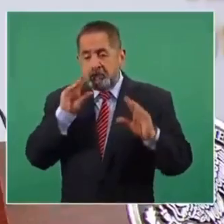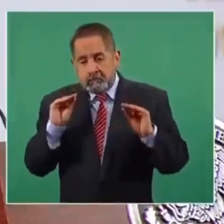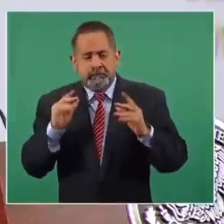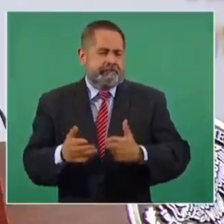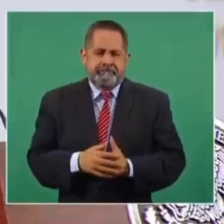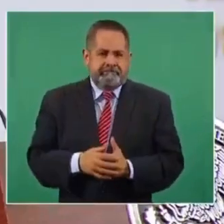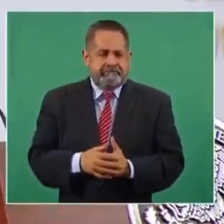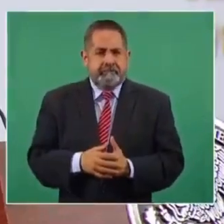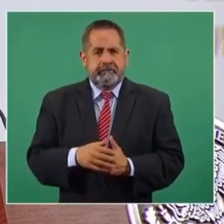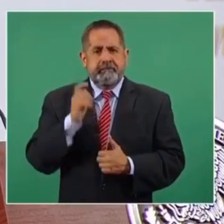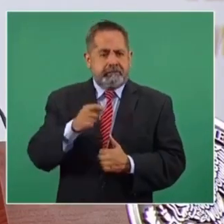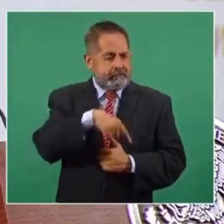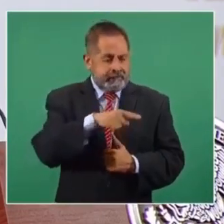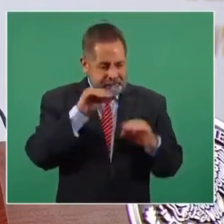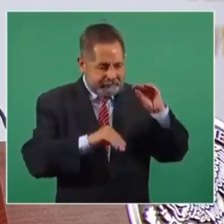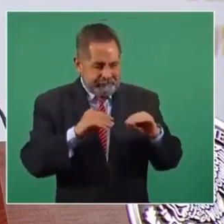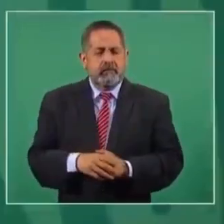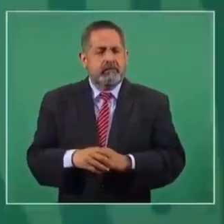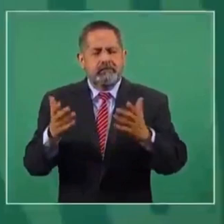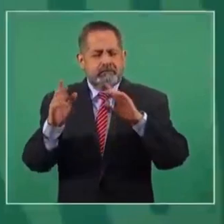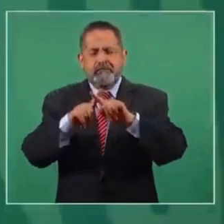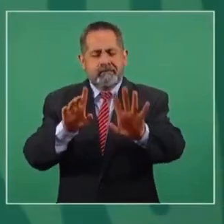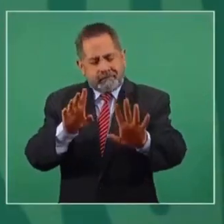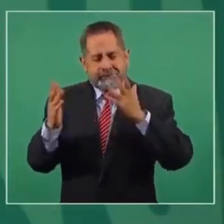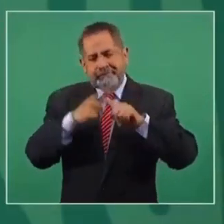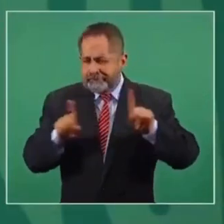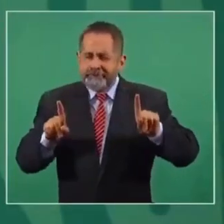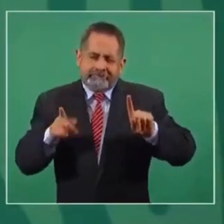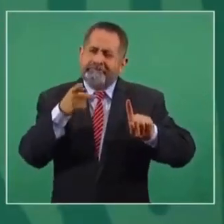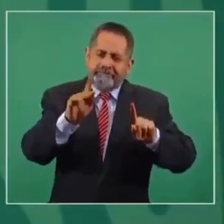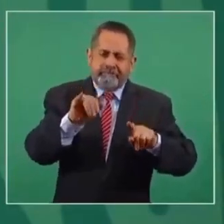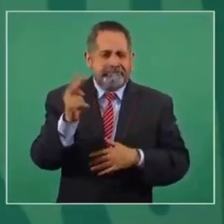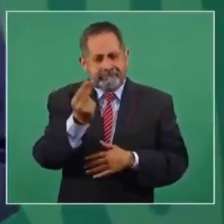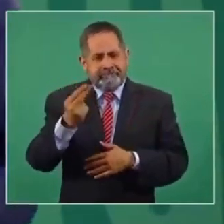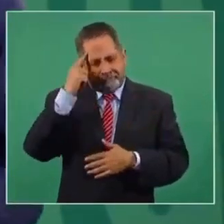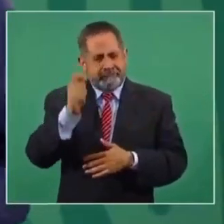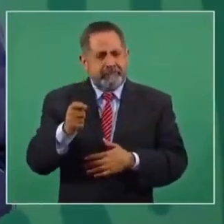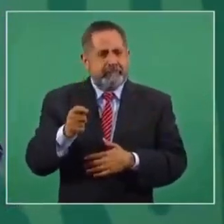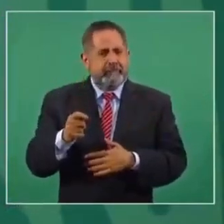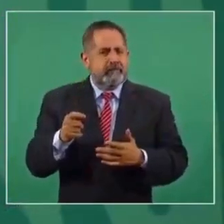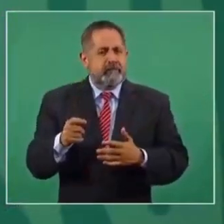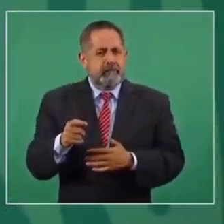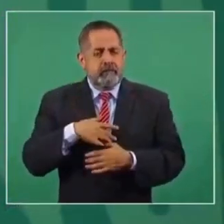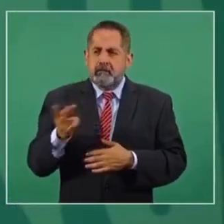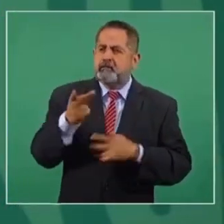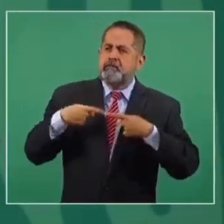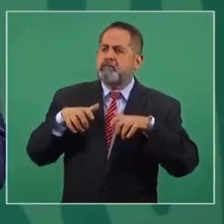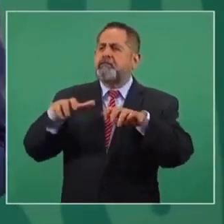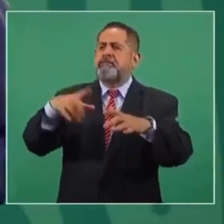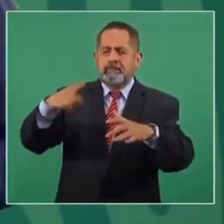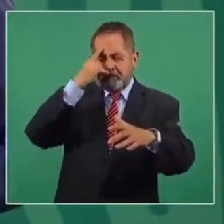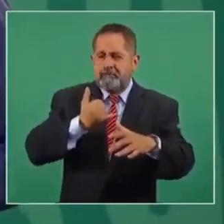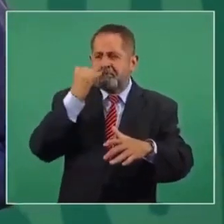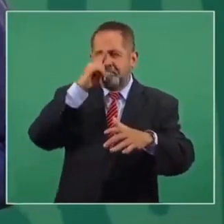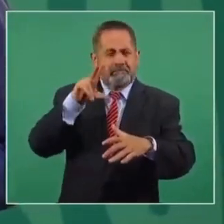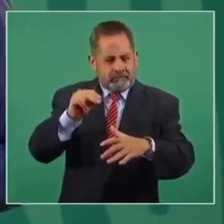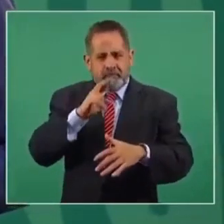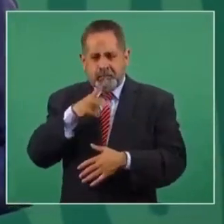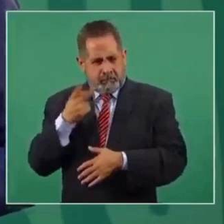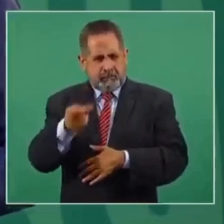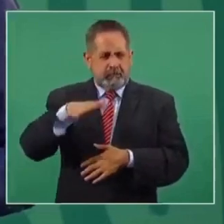cuando se trata de fabricar delitos? Se requiere que se le pregunte al pueblo, para no equivocarnos.